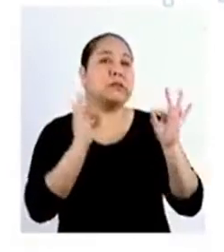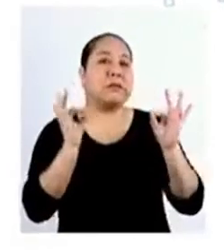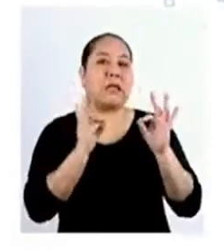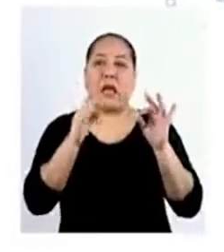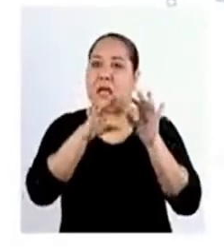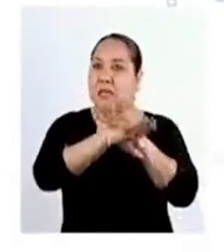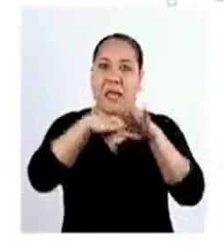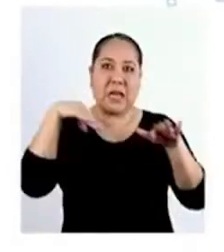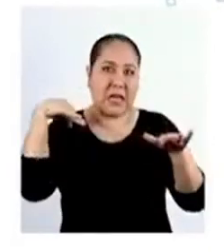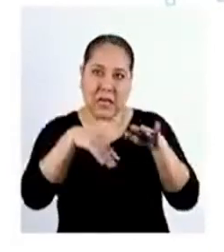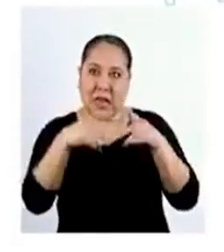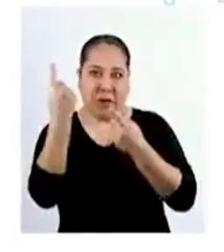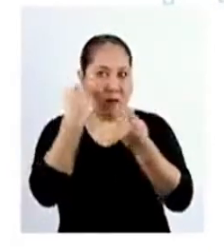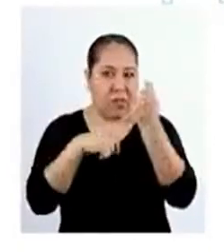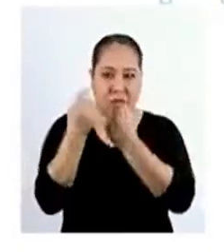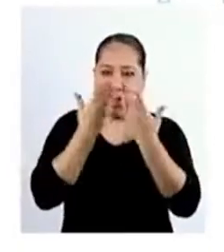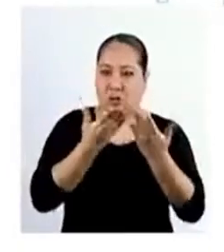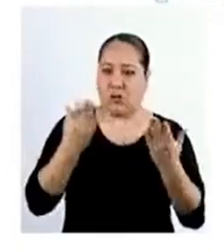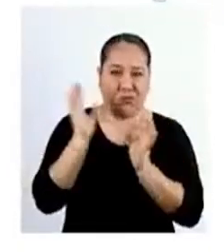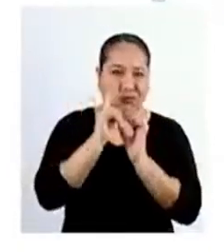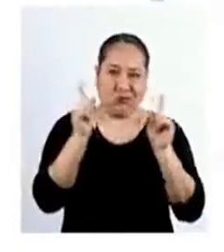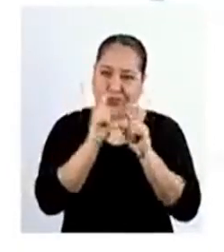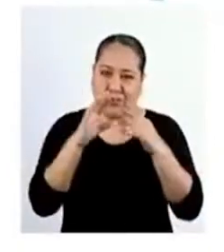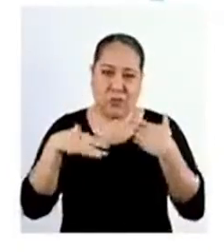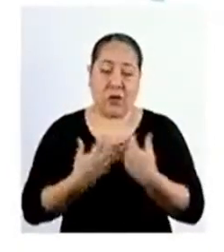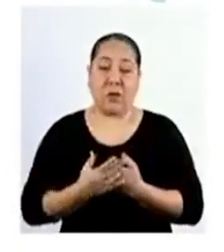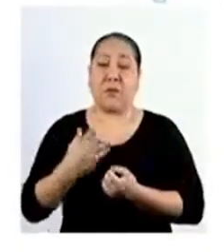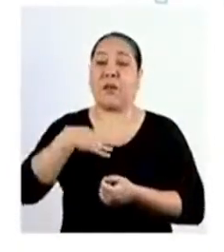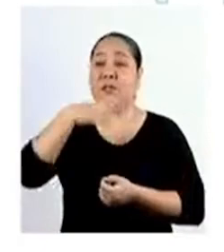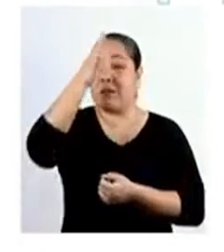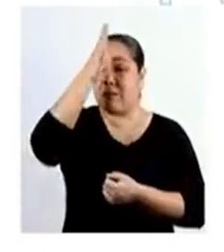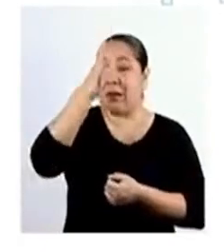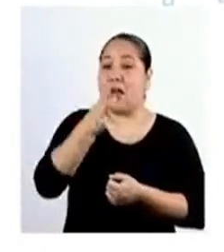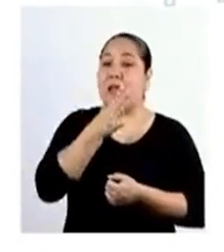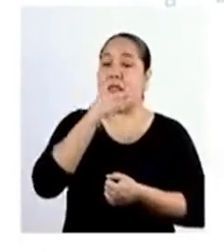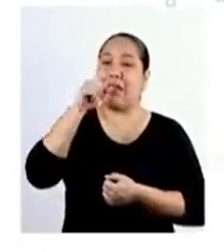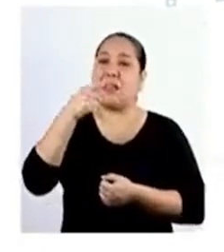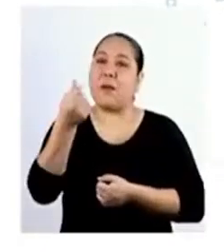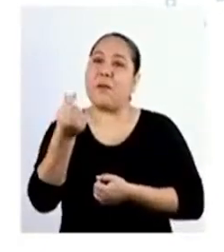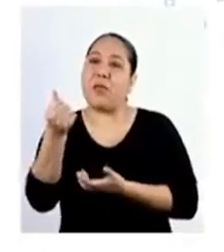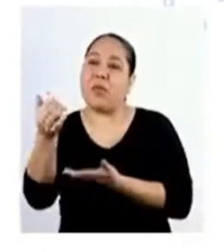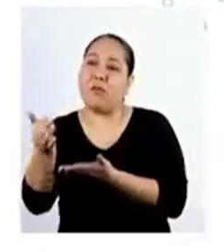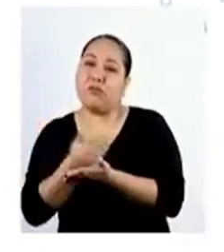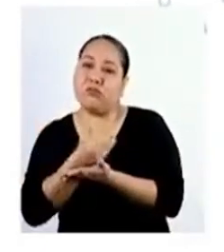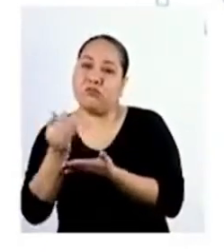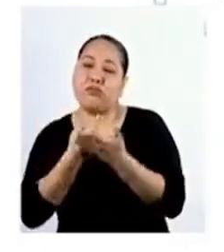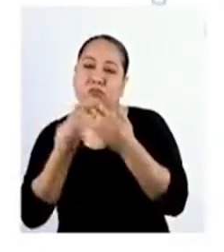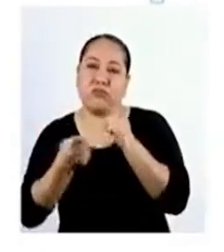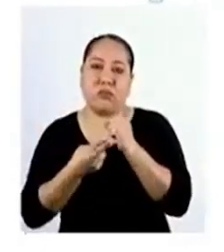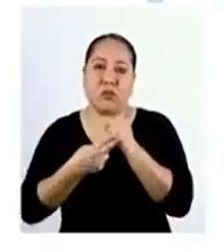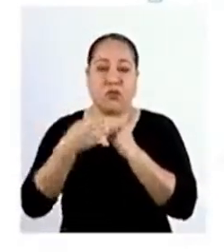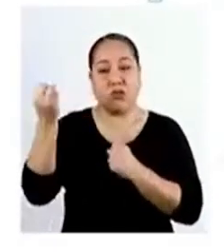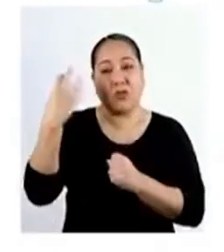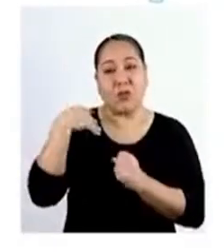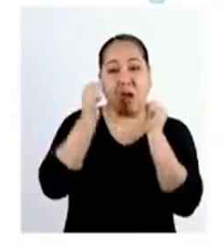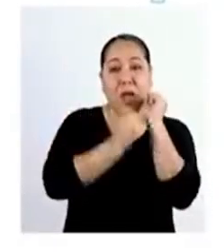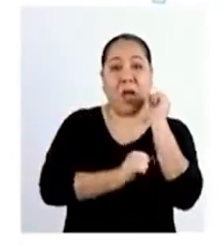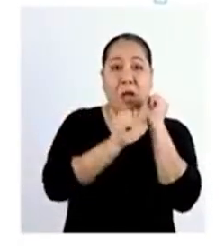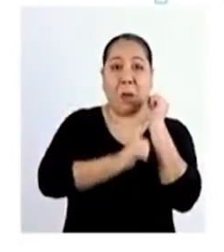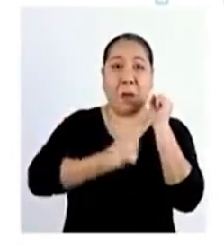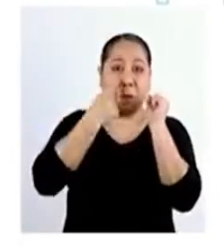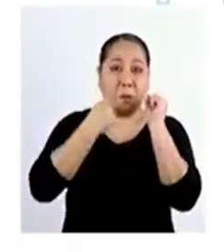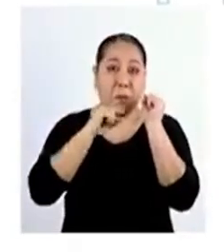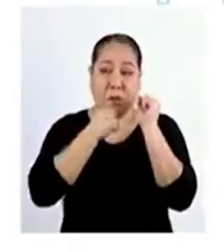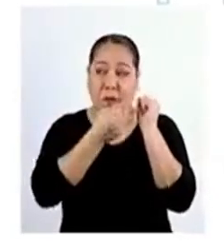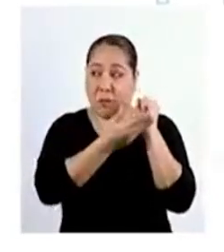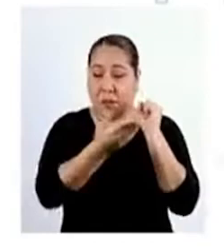podíamos salir a vender nuestros productos. Mis padres tuvieron que sacar sus ahorros y nos comunicaron a mis hermanos